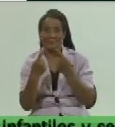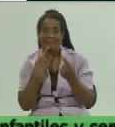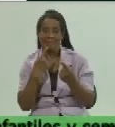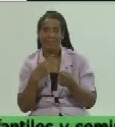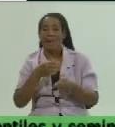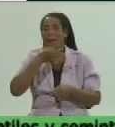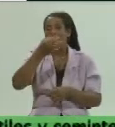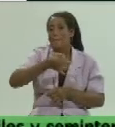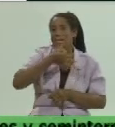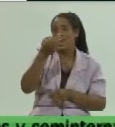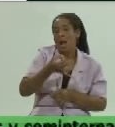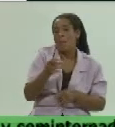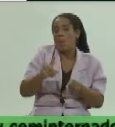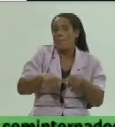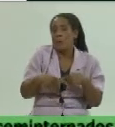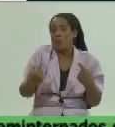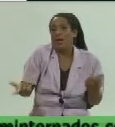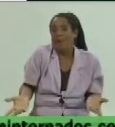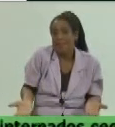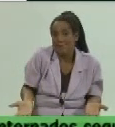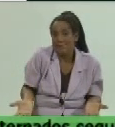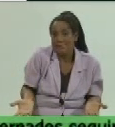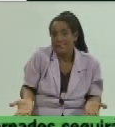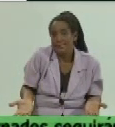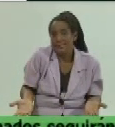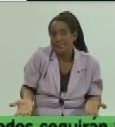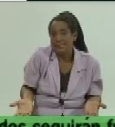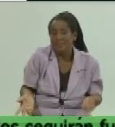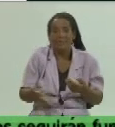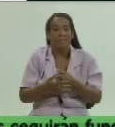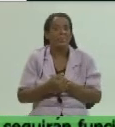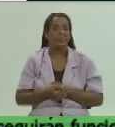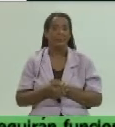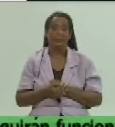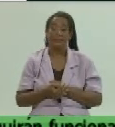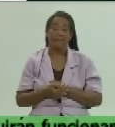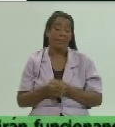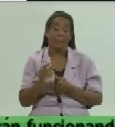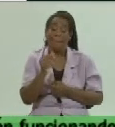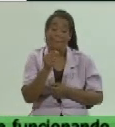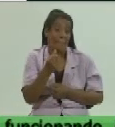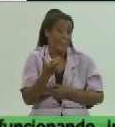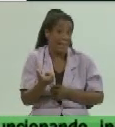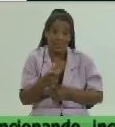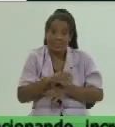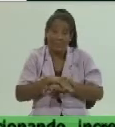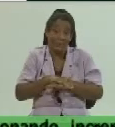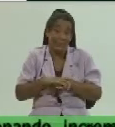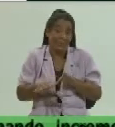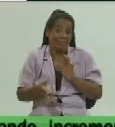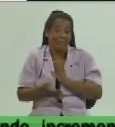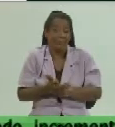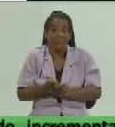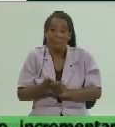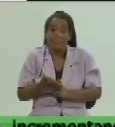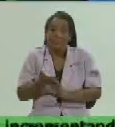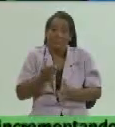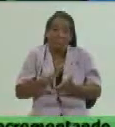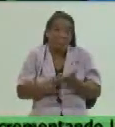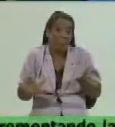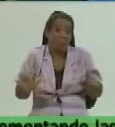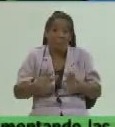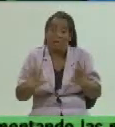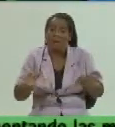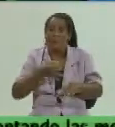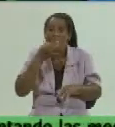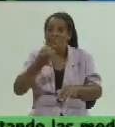por qué en ninguno de los casos hemos impuesto el precio hemos llegado hemos concertado como bien explicaba el delegado